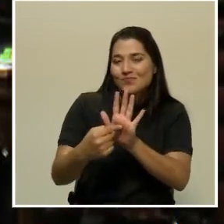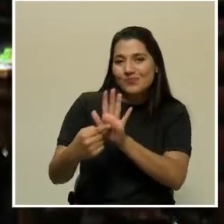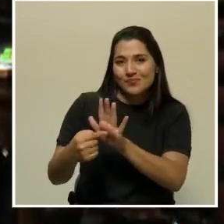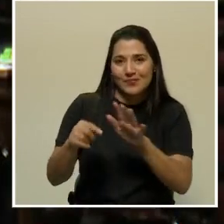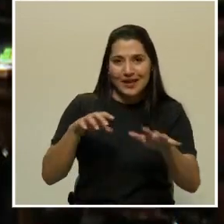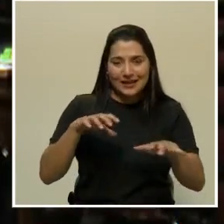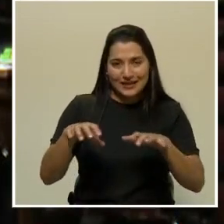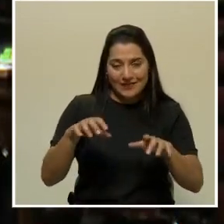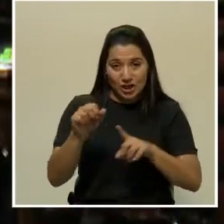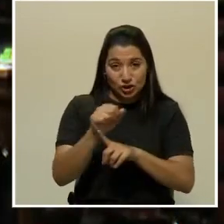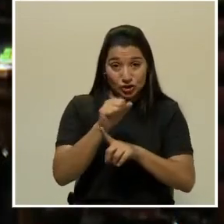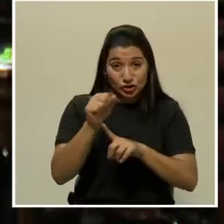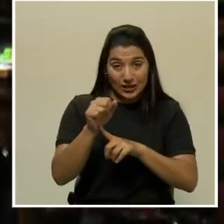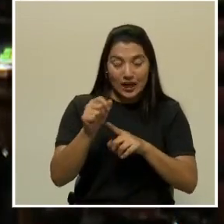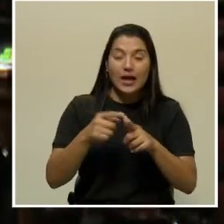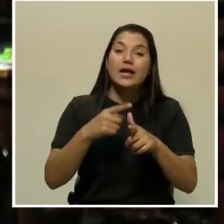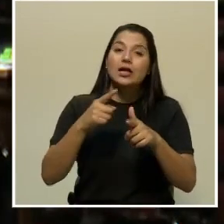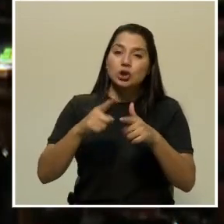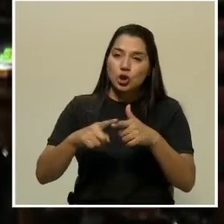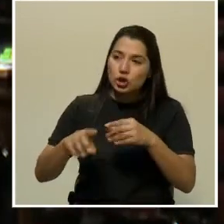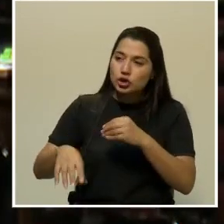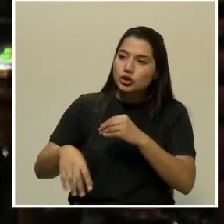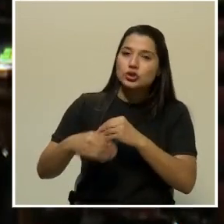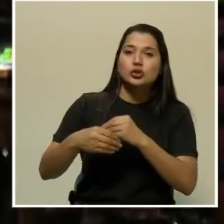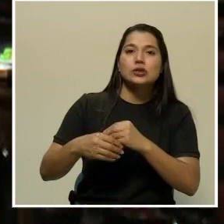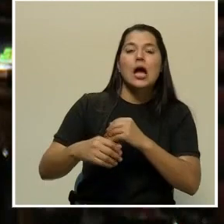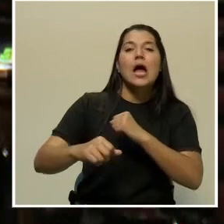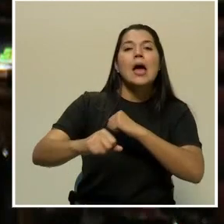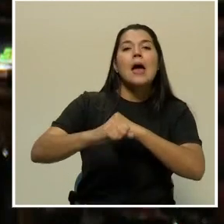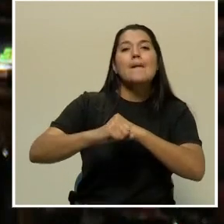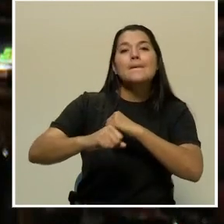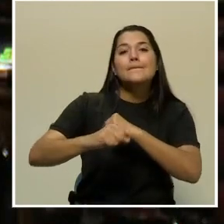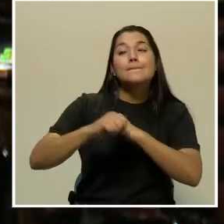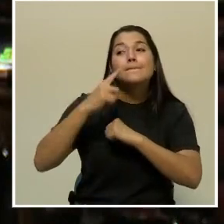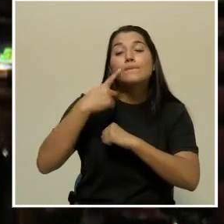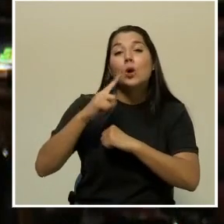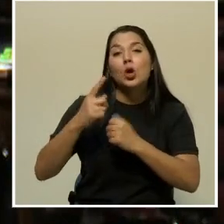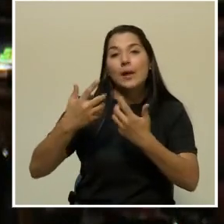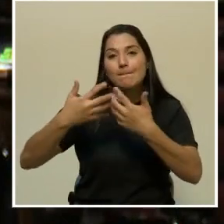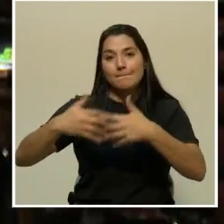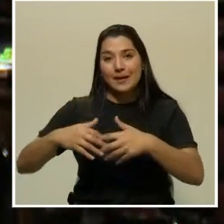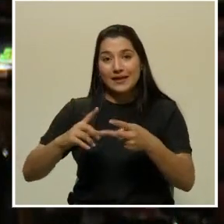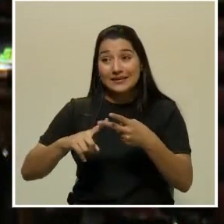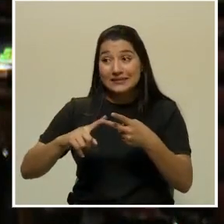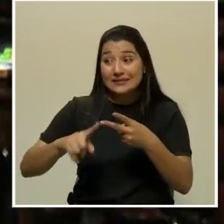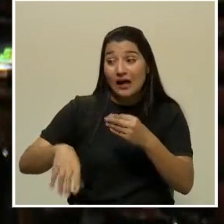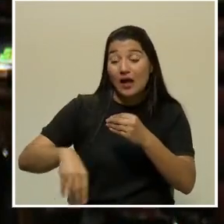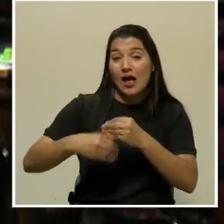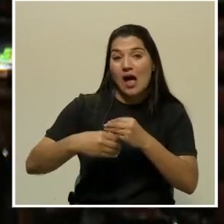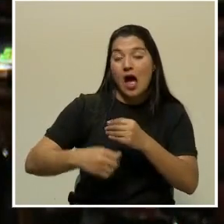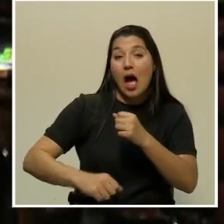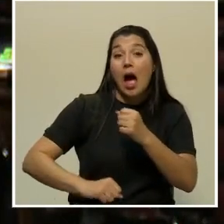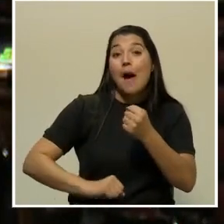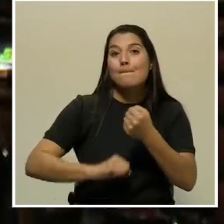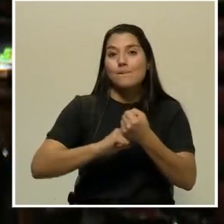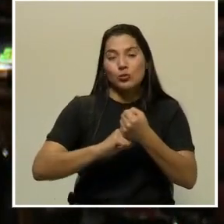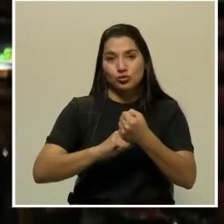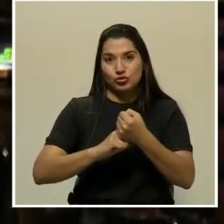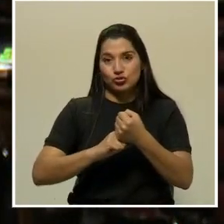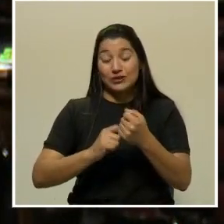van a venir patrocinios, van a venir apoyos y eso podría permitir que